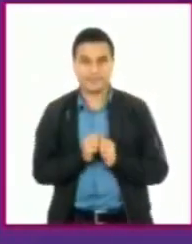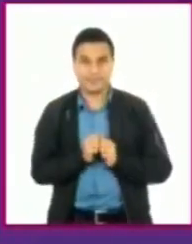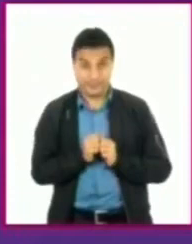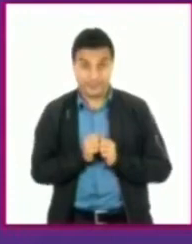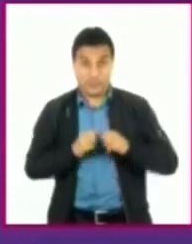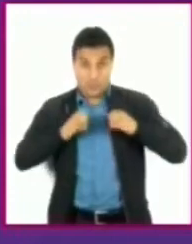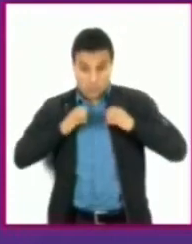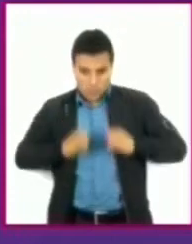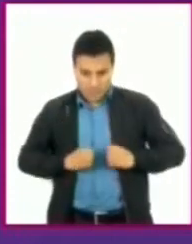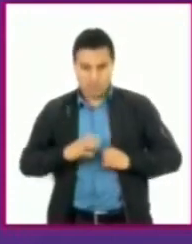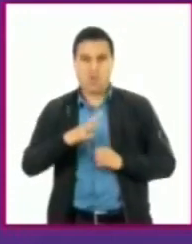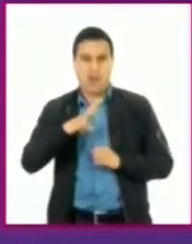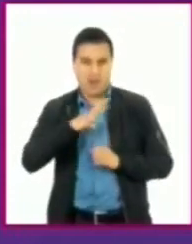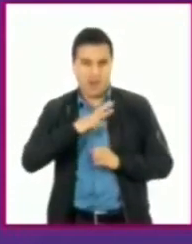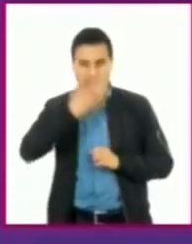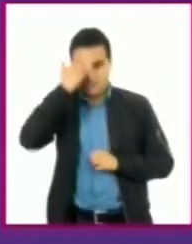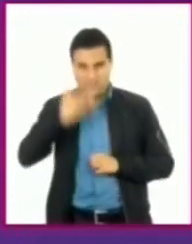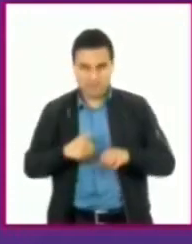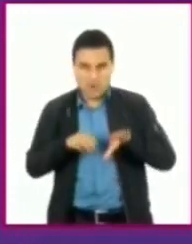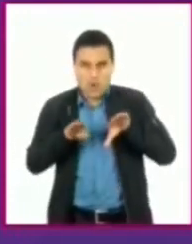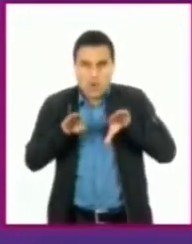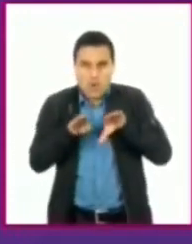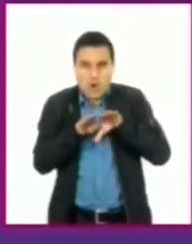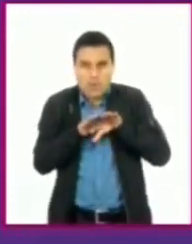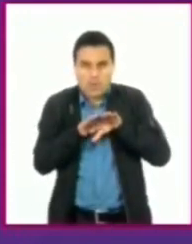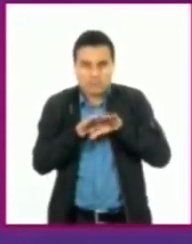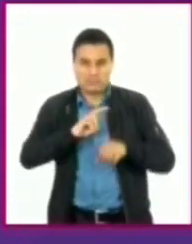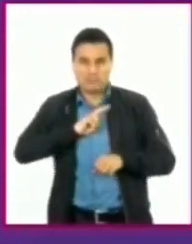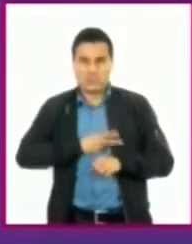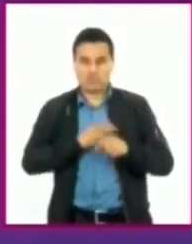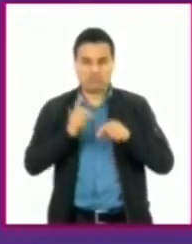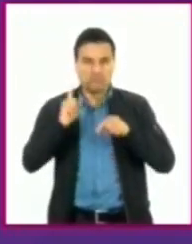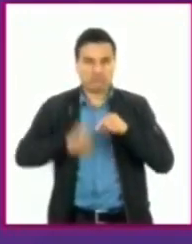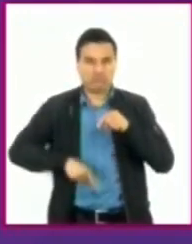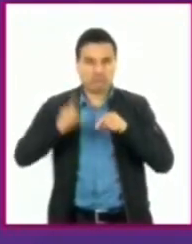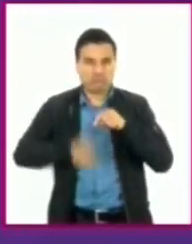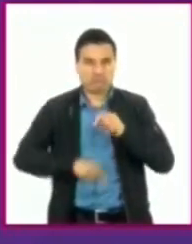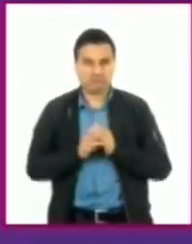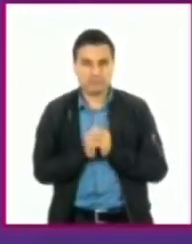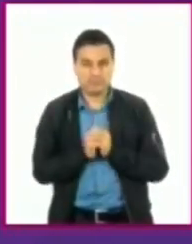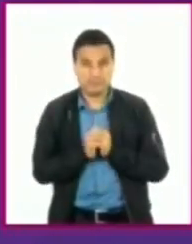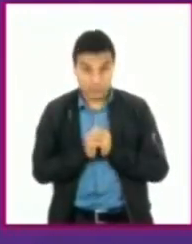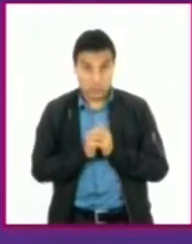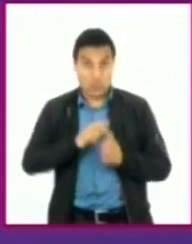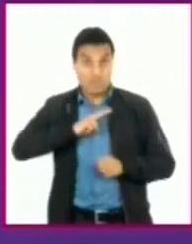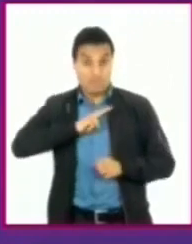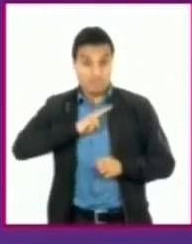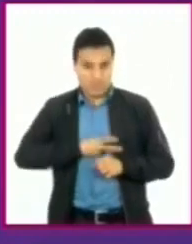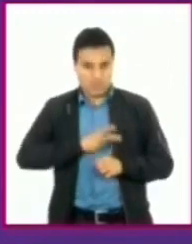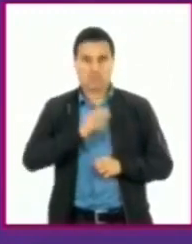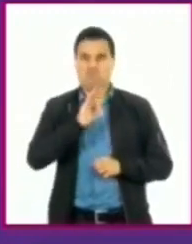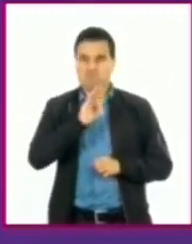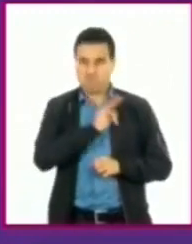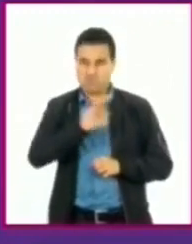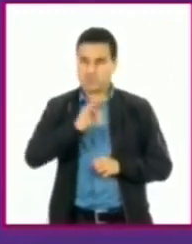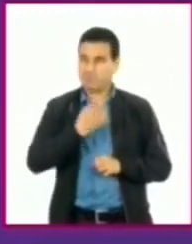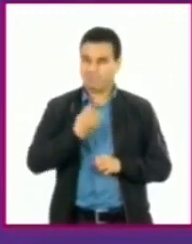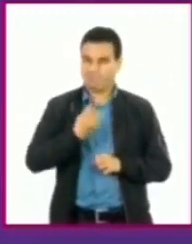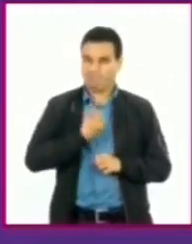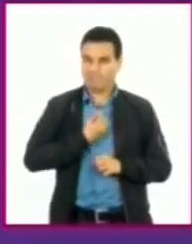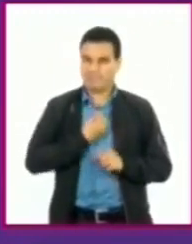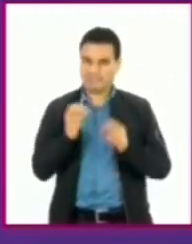de respuesta a los virus invasores atacándolos a varios niveles, estos son capaces de resistir dichos ataques.